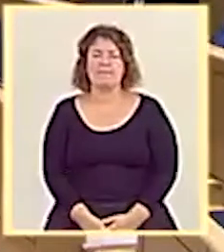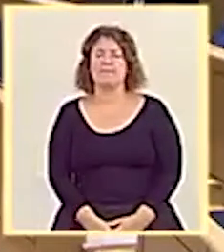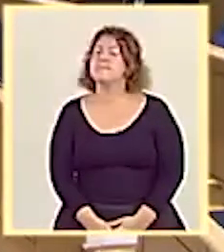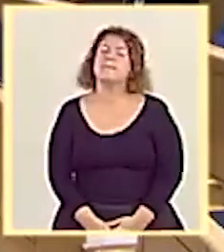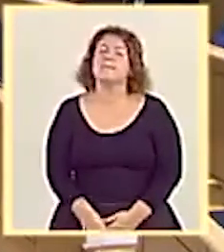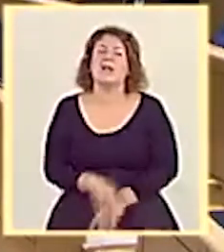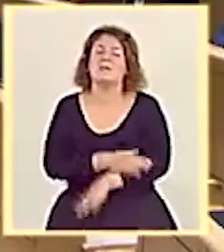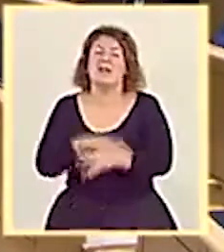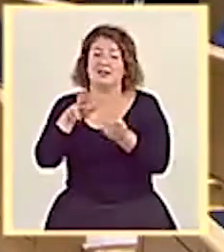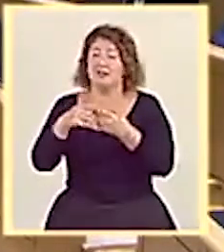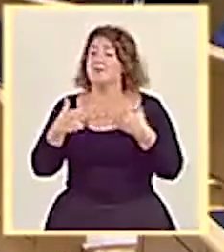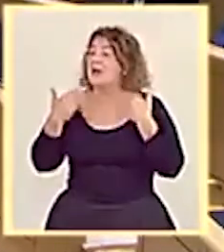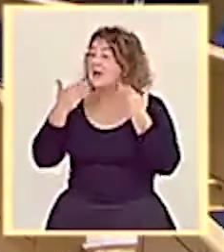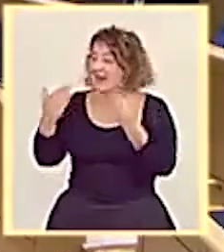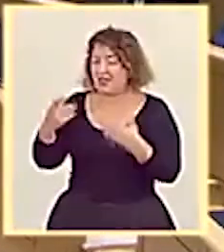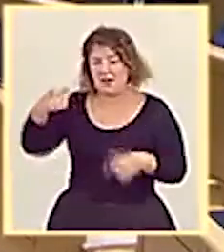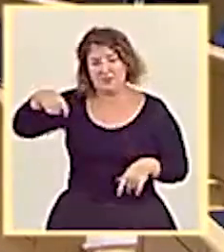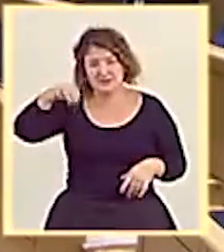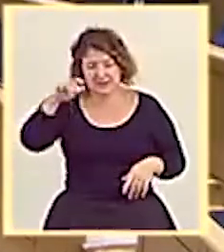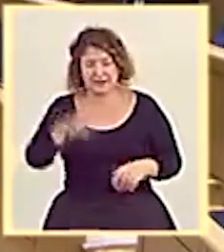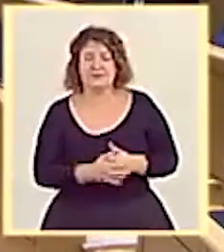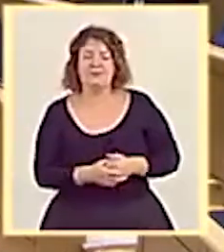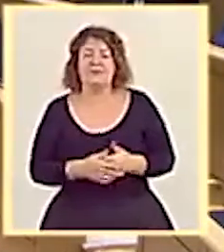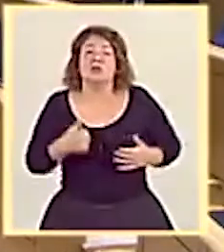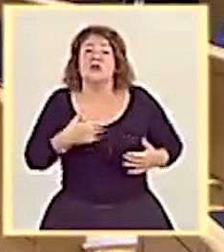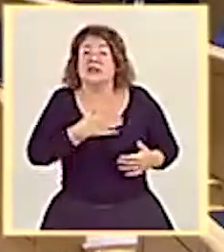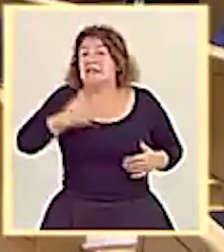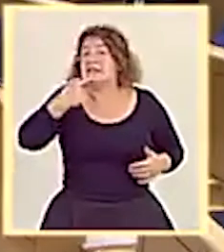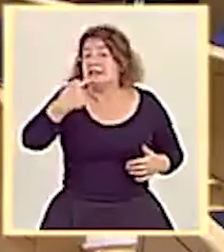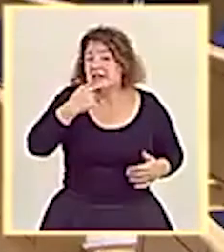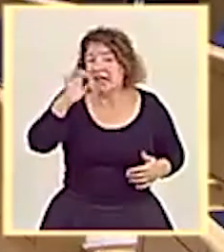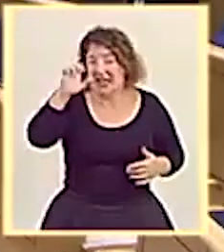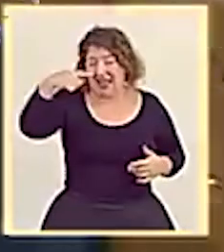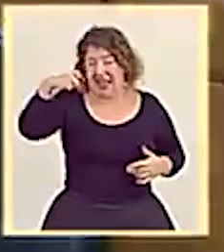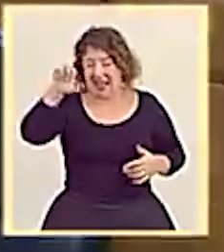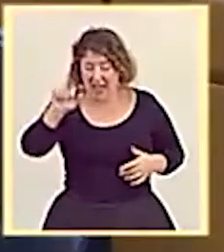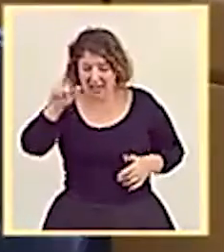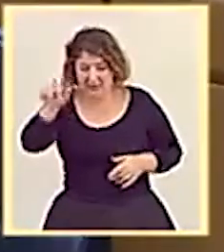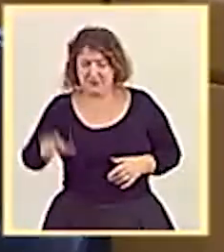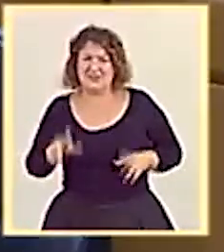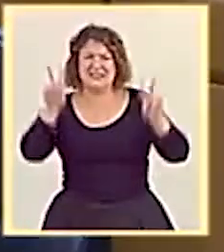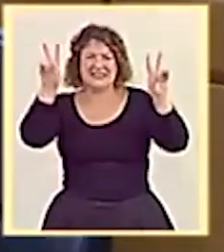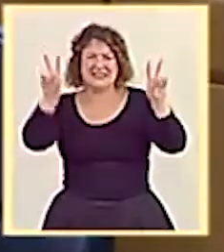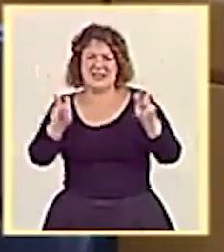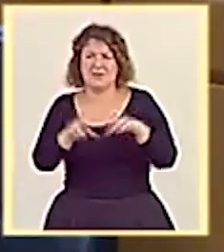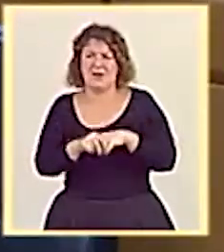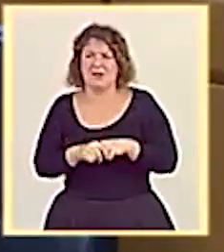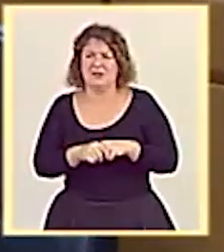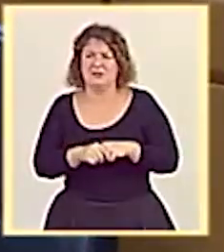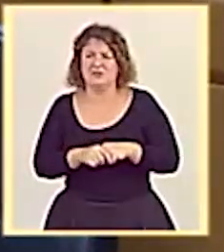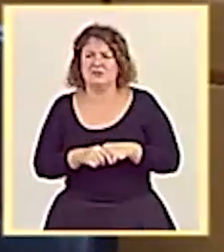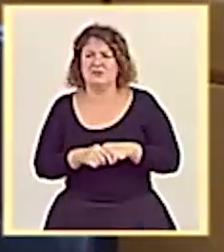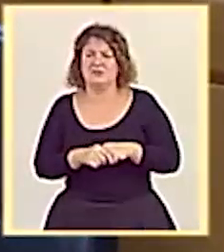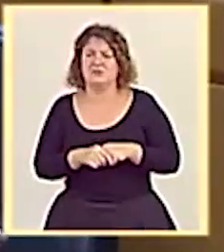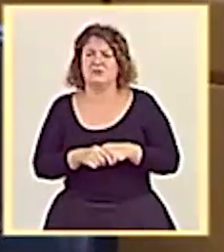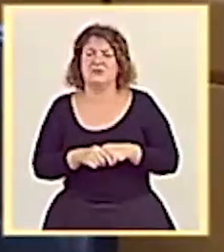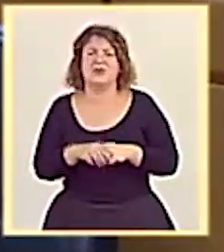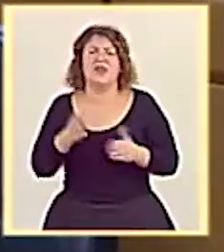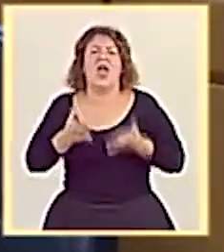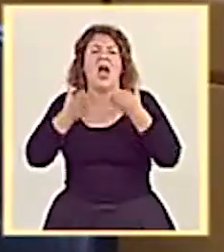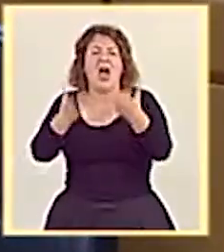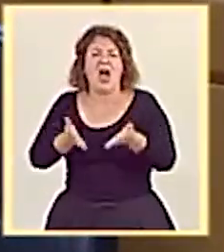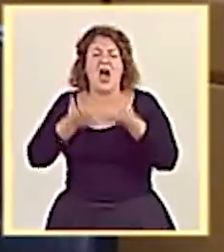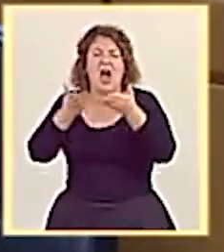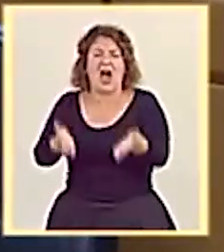Hacienda. Sí, muchas gracias, presidente. Sí, le diría además, señor Egea, que no solo en lo relativo a todo lo que es el mapa de ayudas